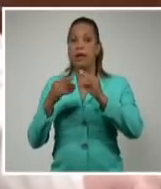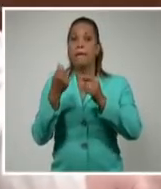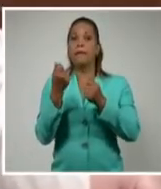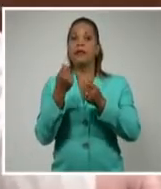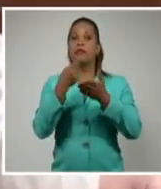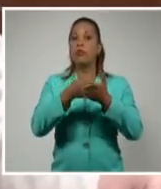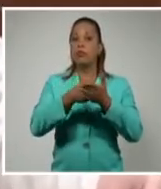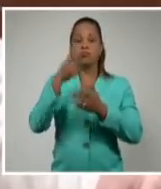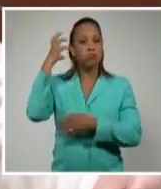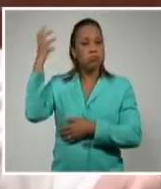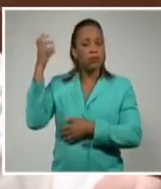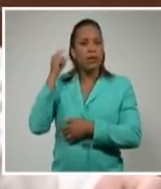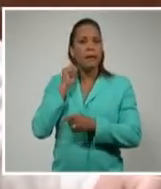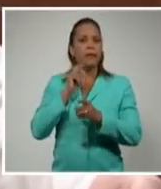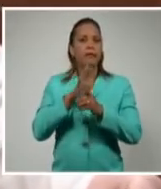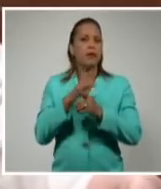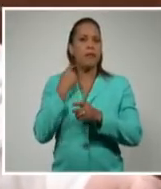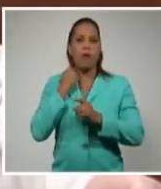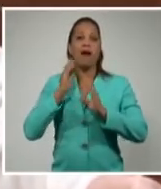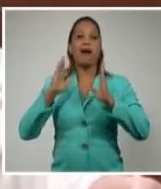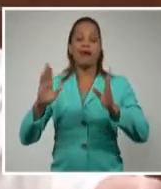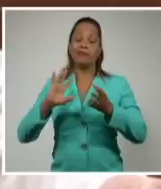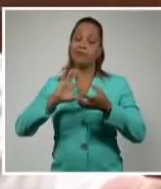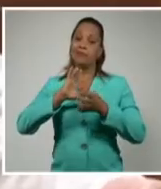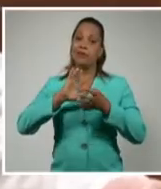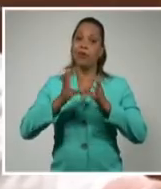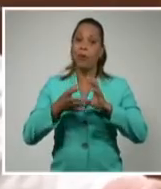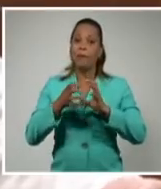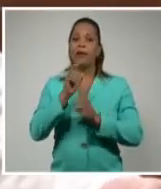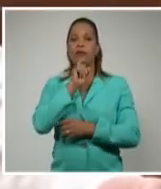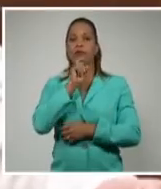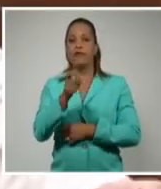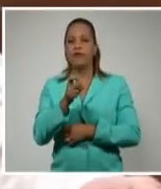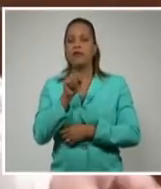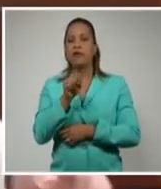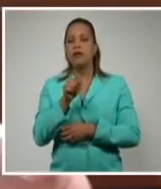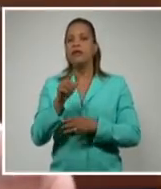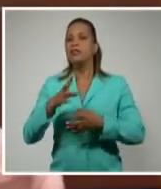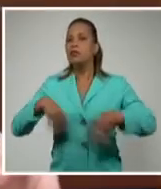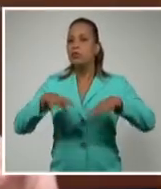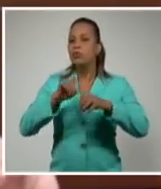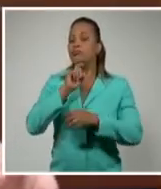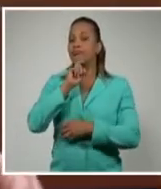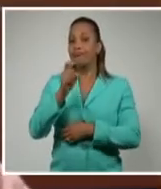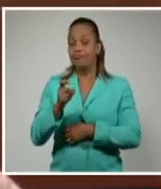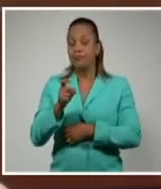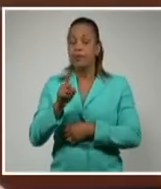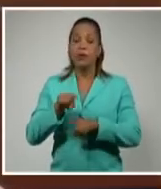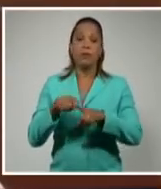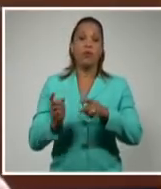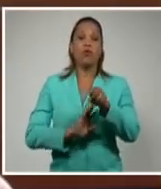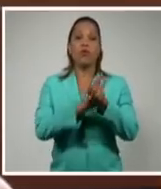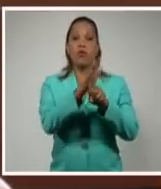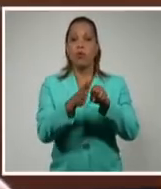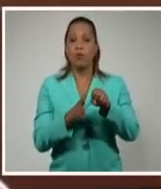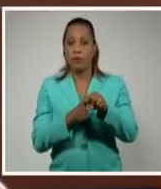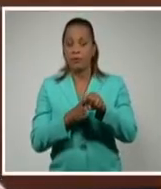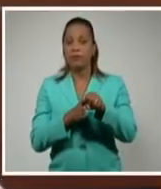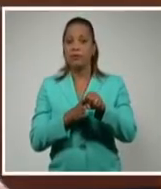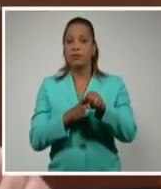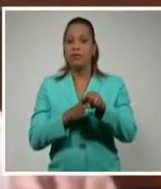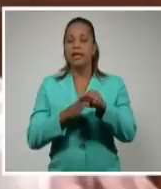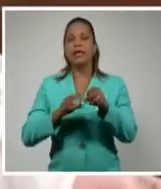ha sido un inicio de año complejo, difícil, donde hemos estado enfrentando en paralelo la pandemia y el ordenamiento monetario,